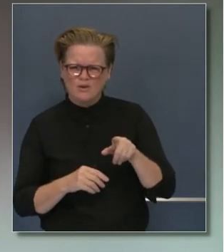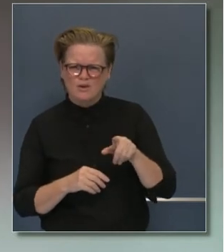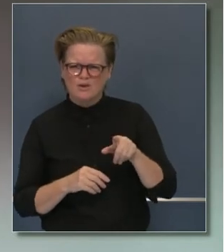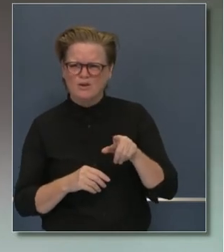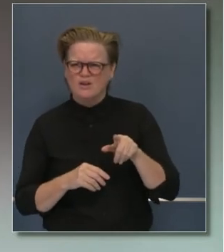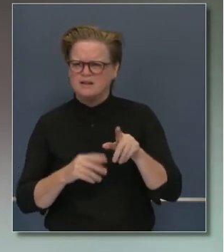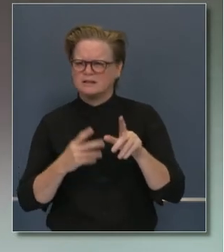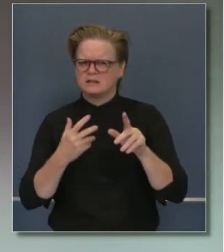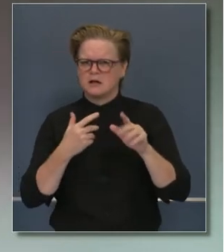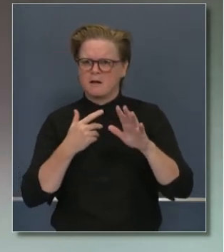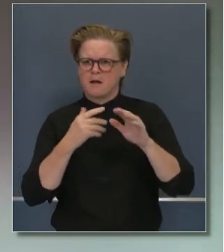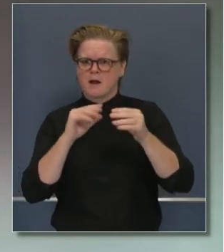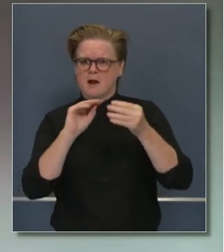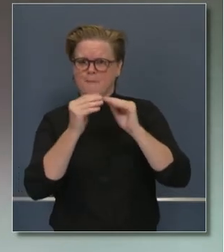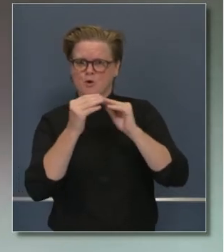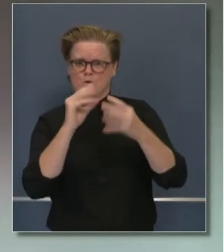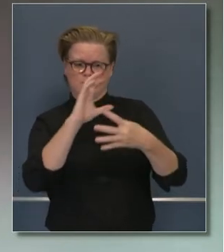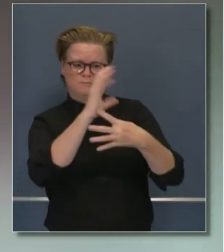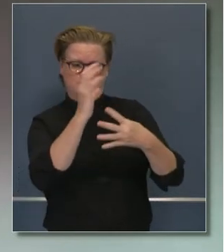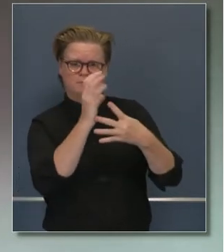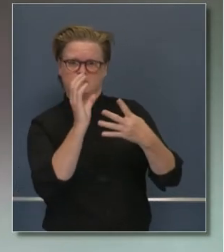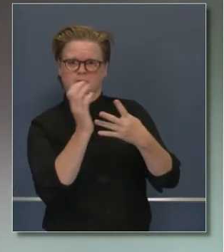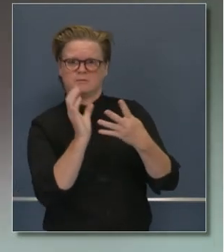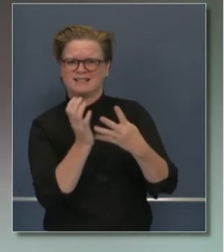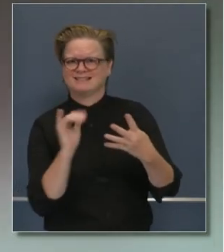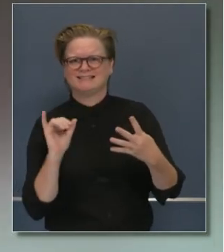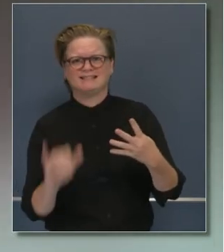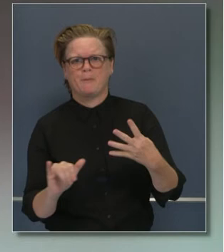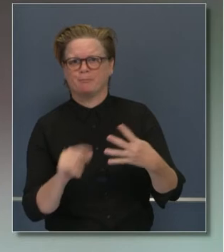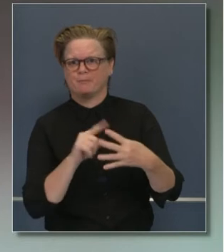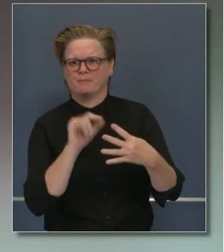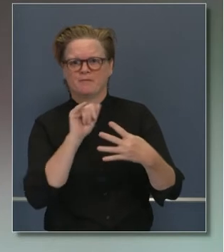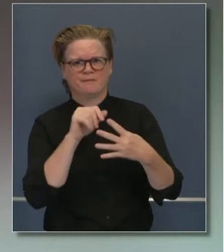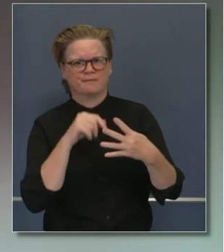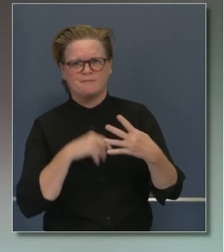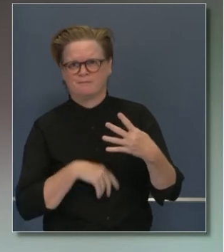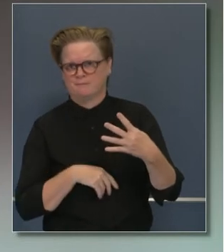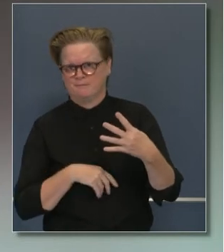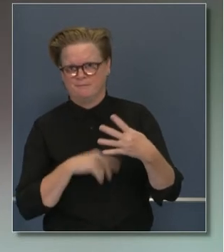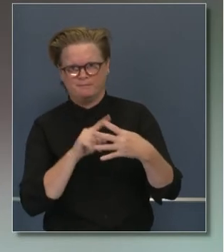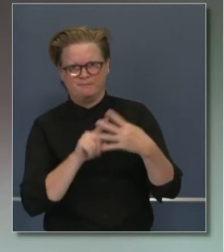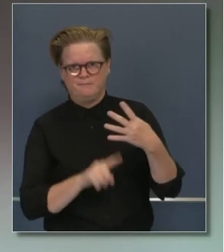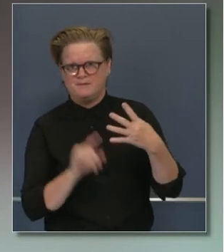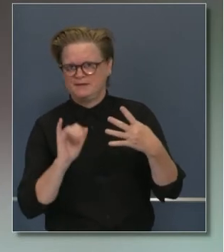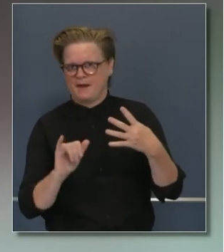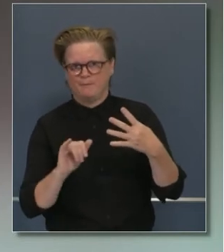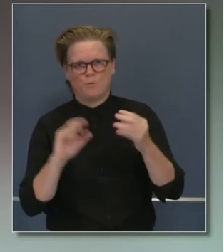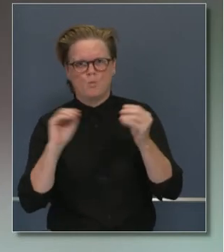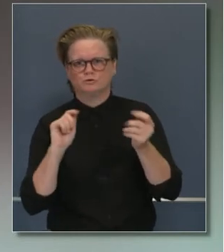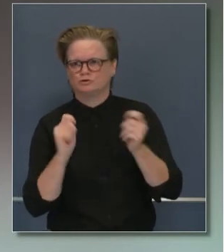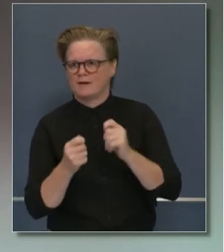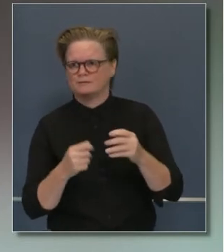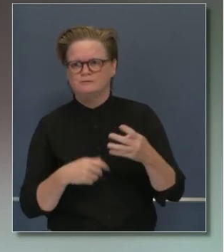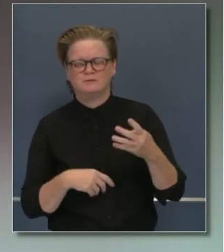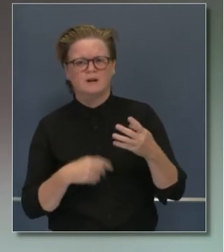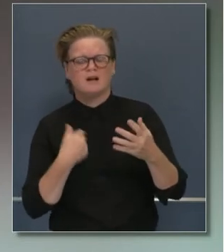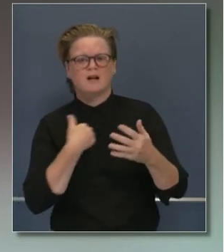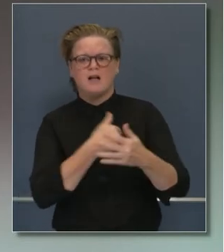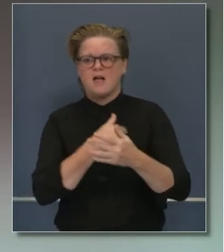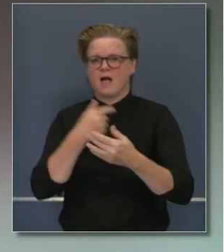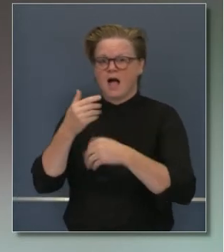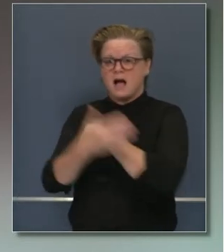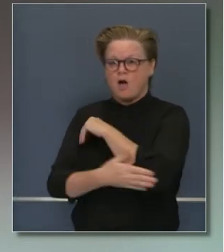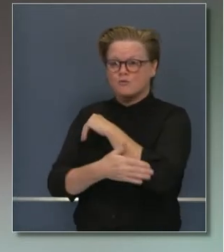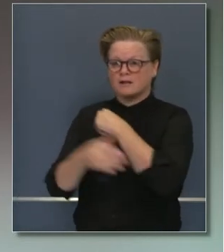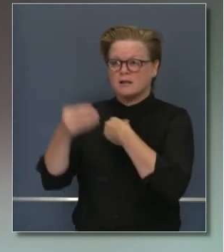condado adicional hizo movimiento entre los niveles. Si estamos de acuerdo que si era necesario el movimiento de algún condado, sería rápido el movimiento para